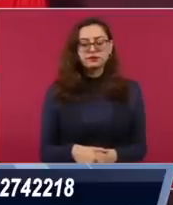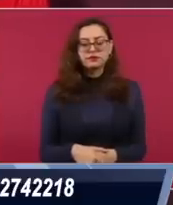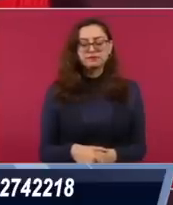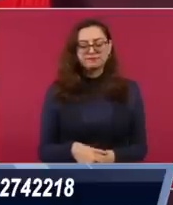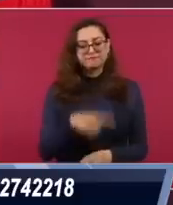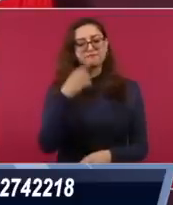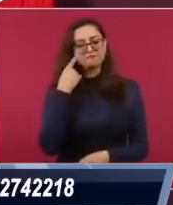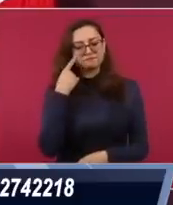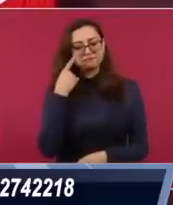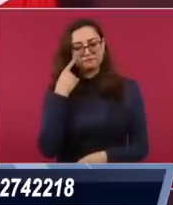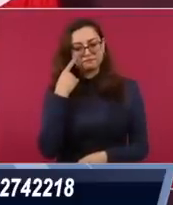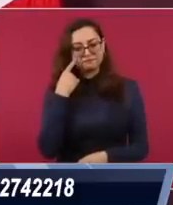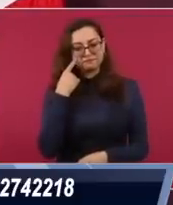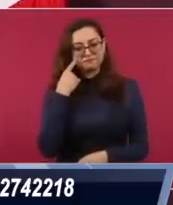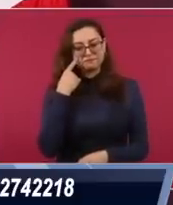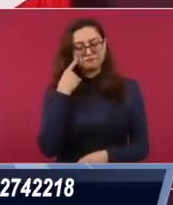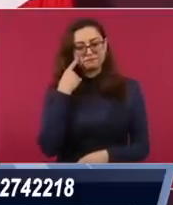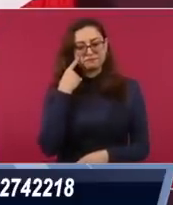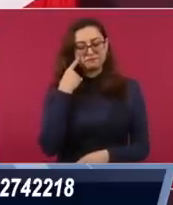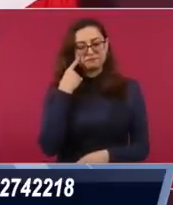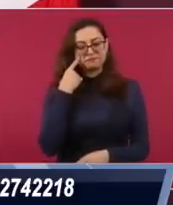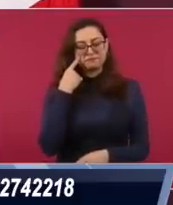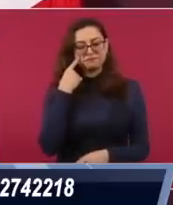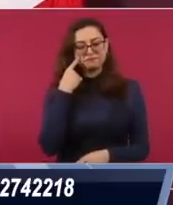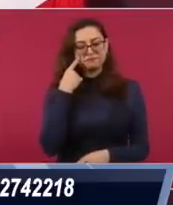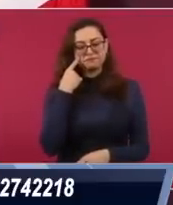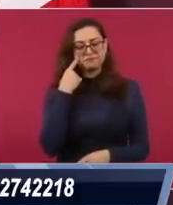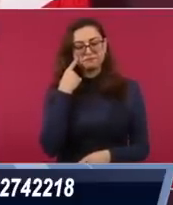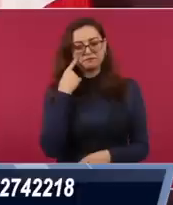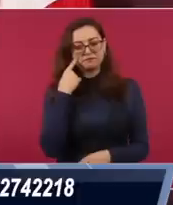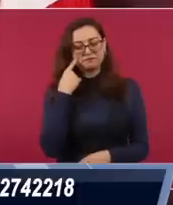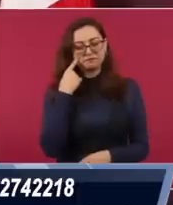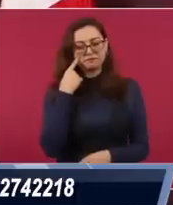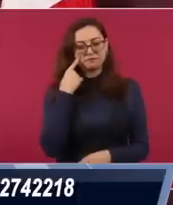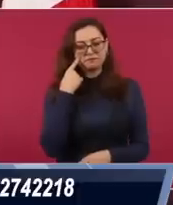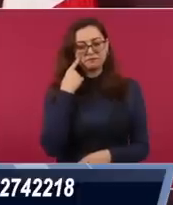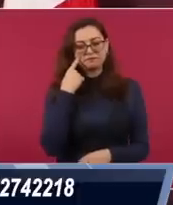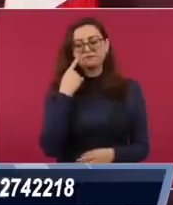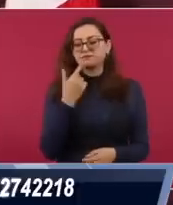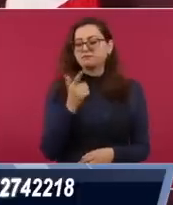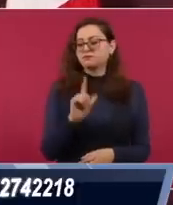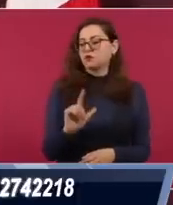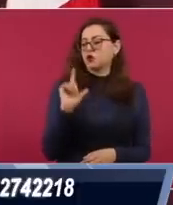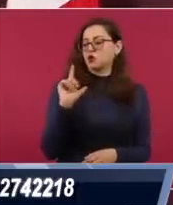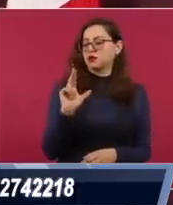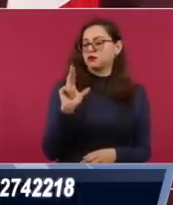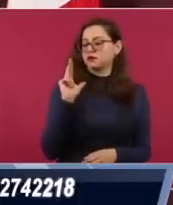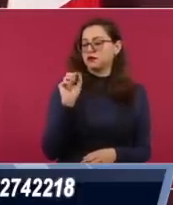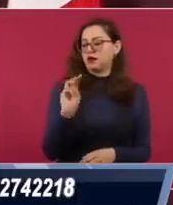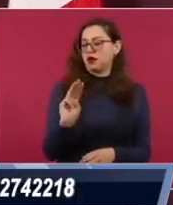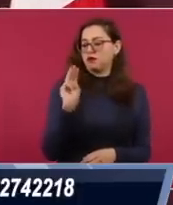reunión que tuvimos con los